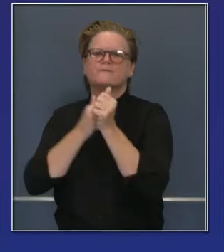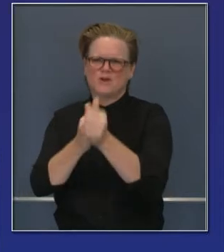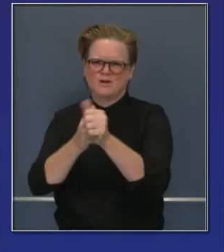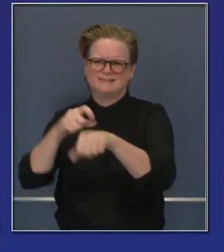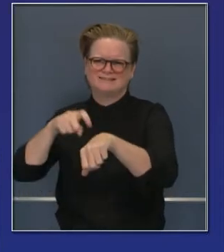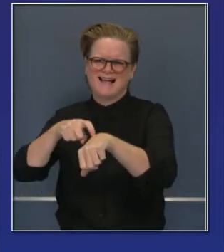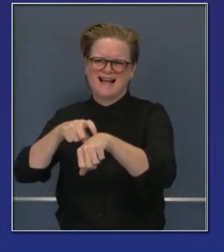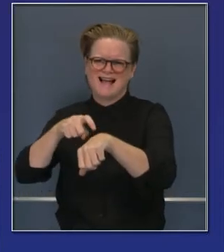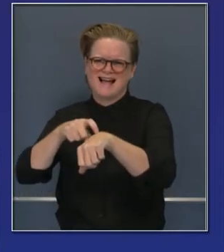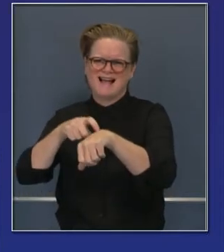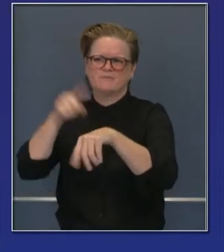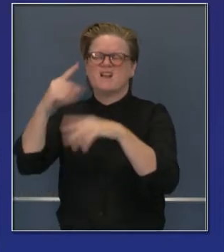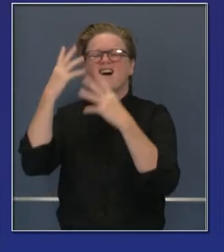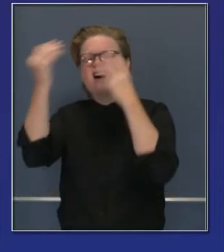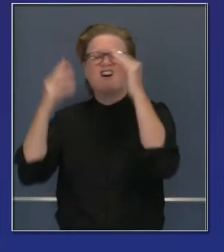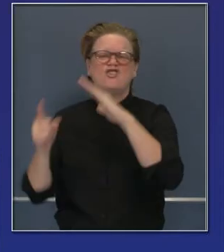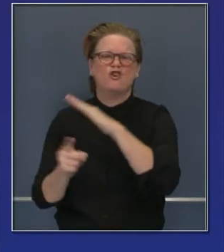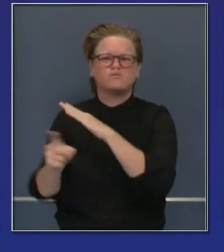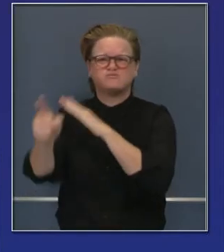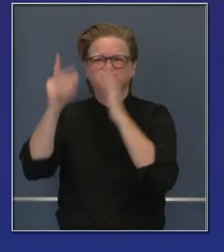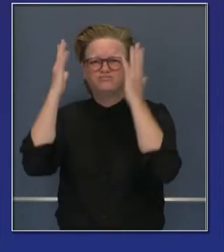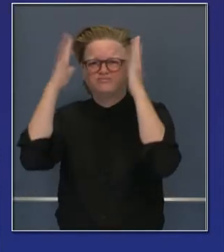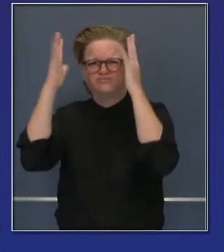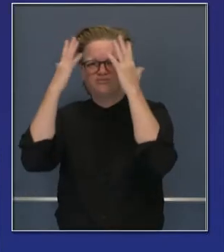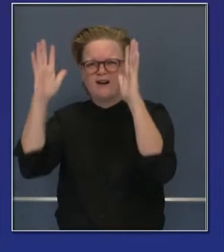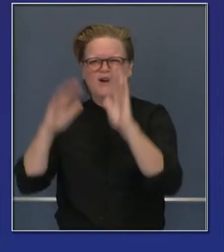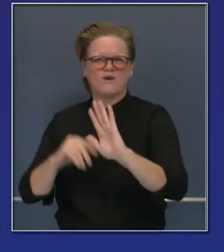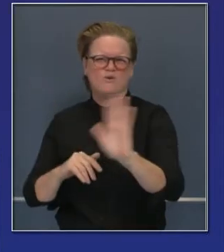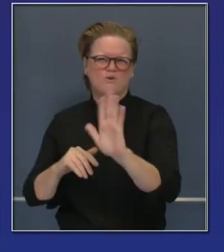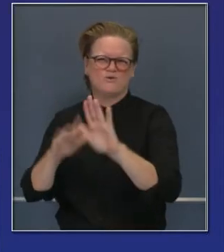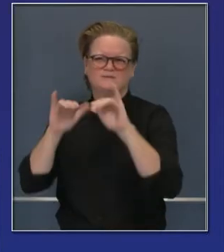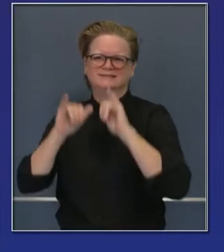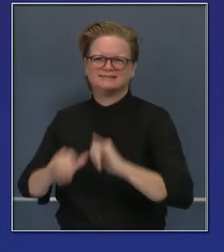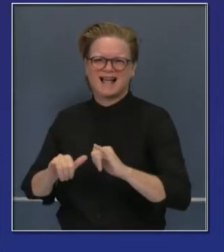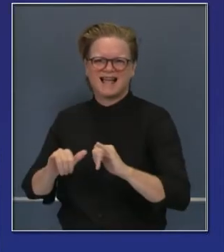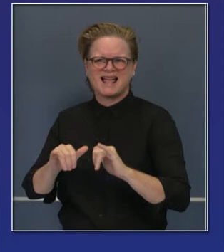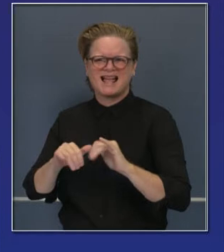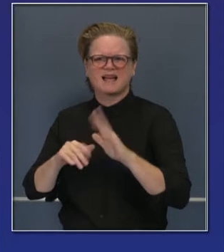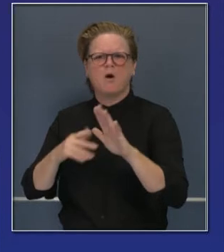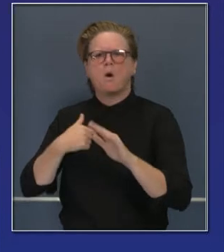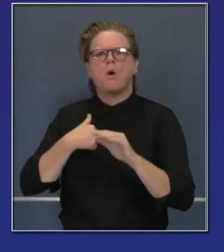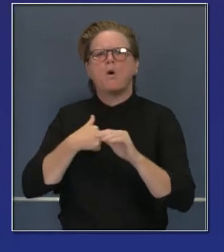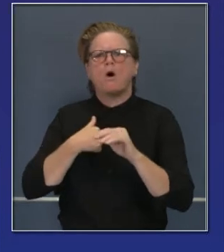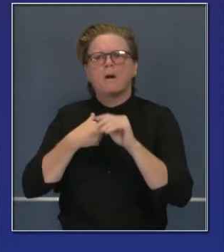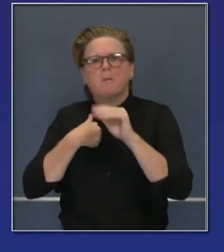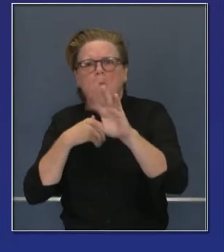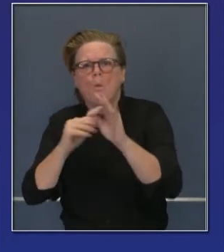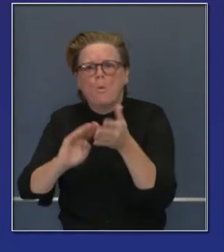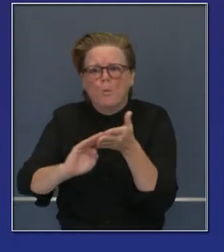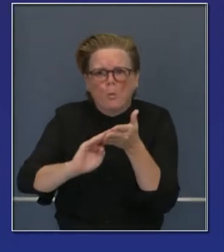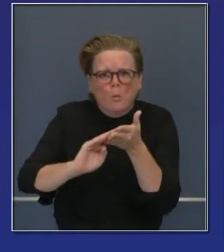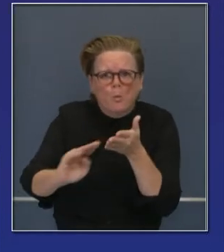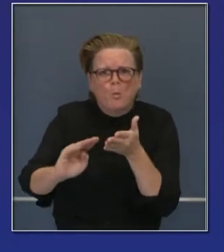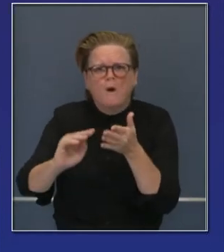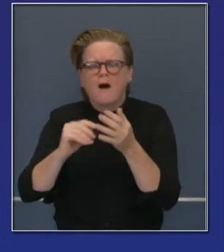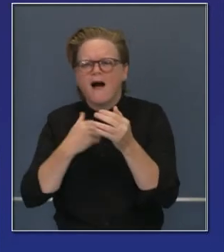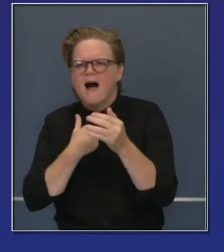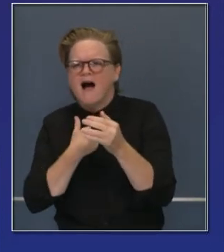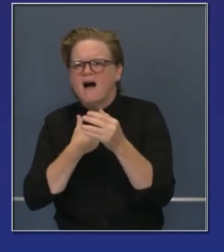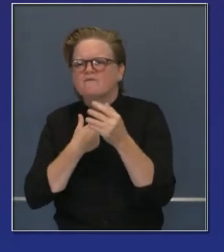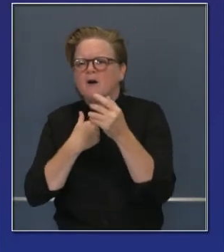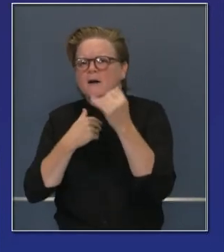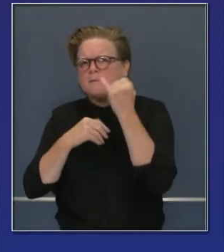morado. Y por eso queremos limitar esas actividades tanto como sea posible. Hay muchas excepciones. Por supuesto que aquellos que quieran adquirir y